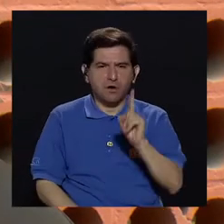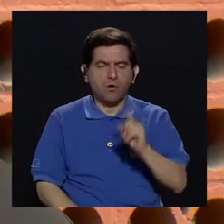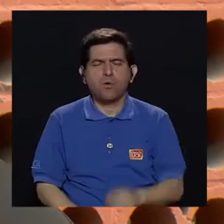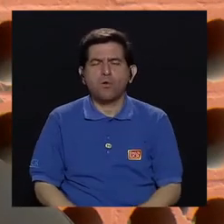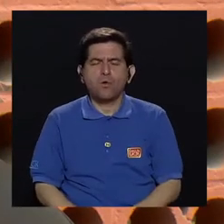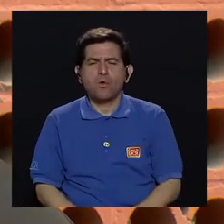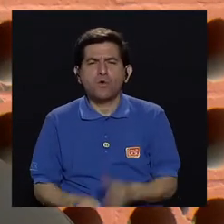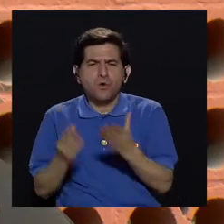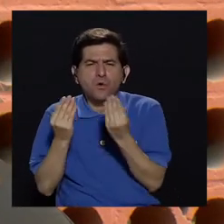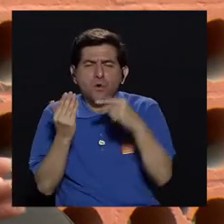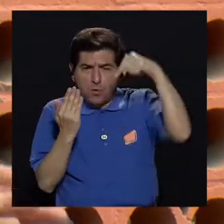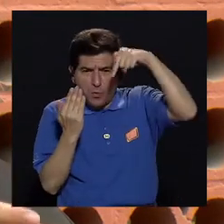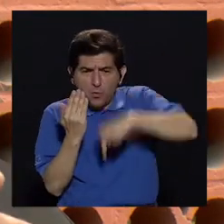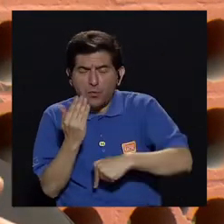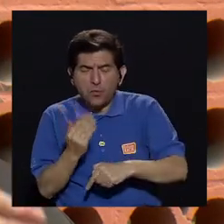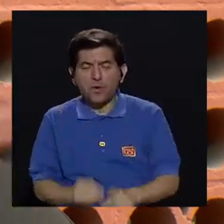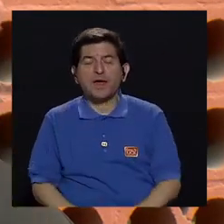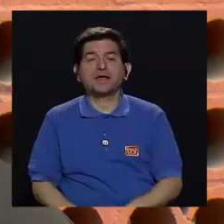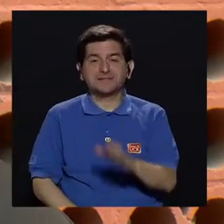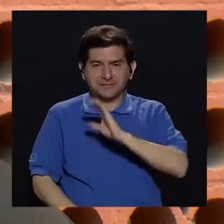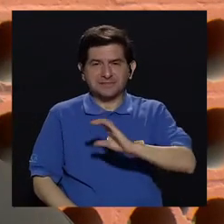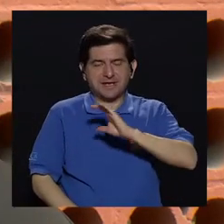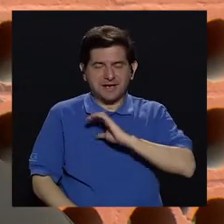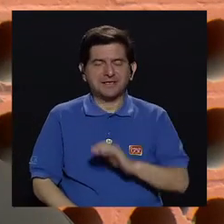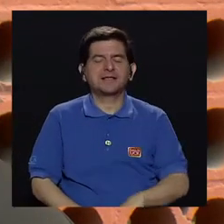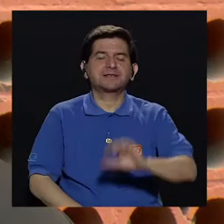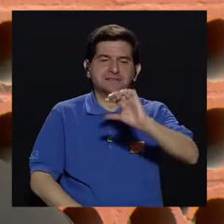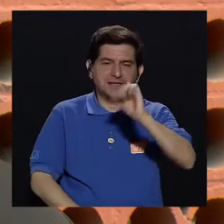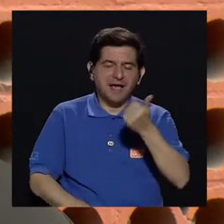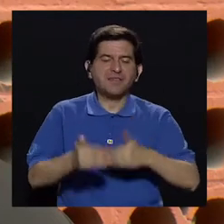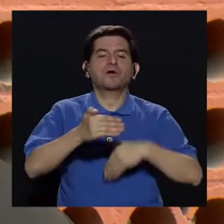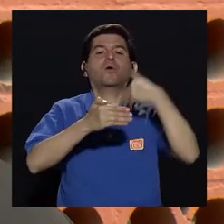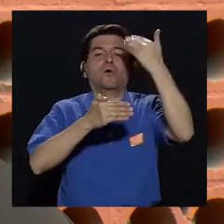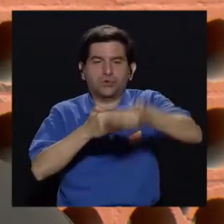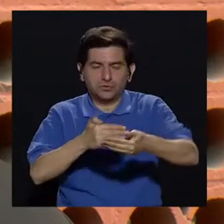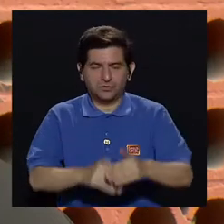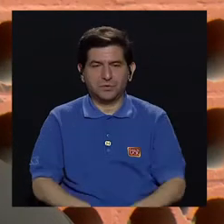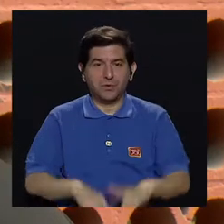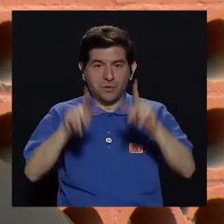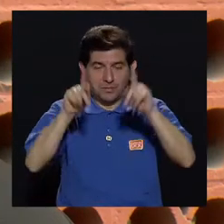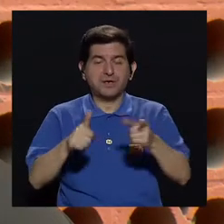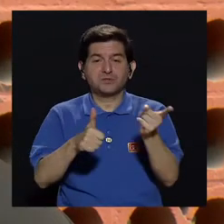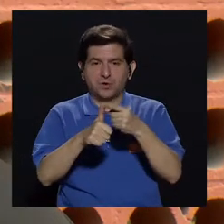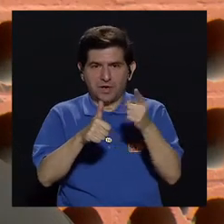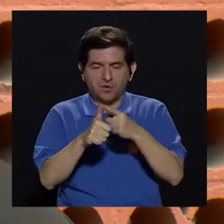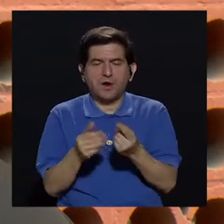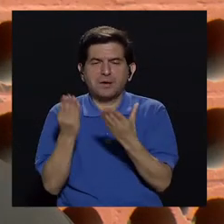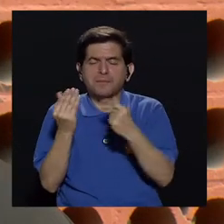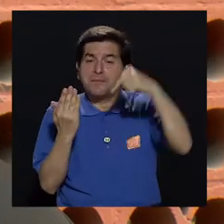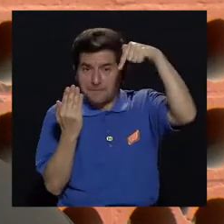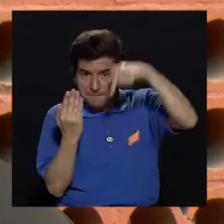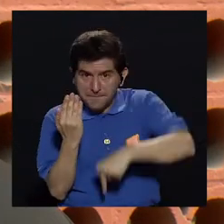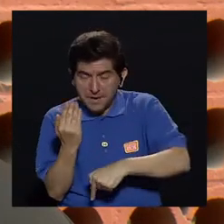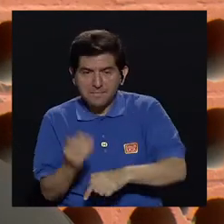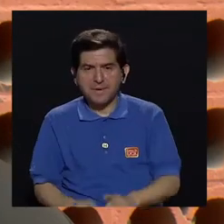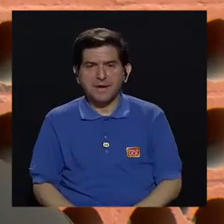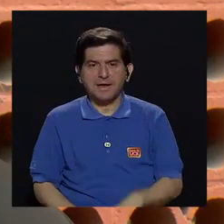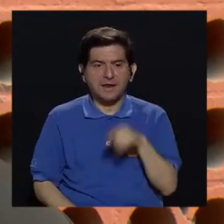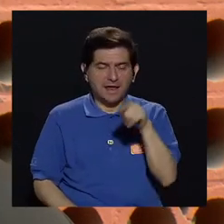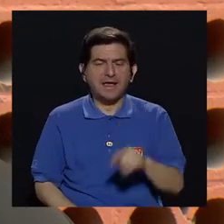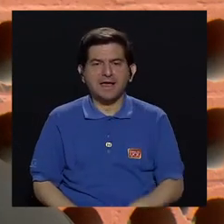un ataque de pánico se vuelve el antecedente de otro ataque de pánico, la persona cuando sufre el primer ataque de pánico